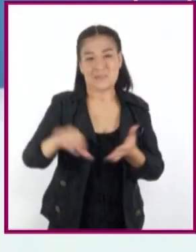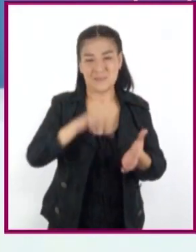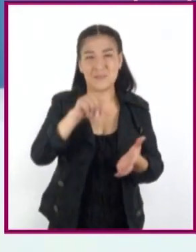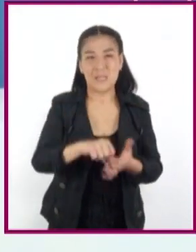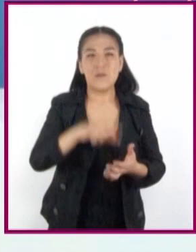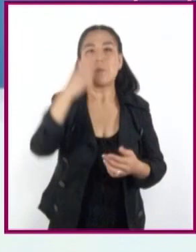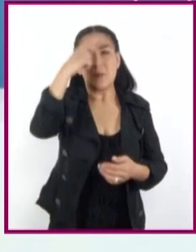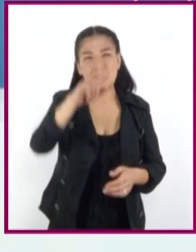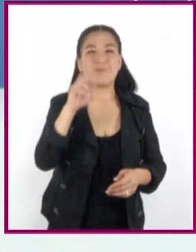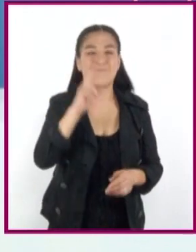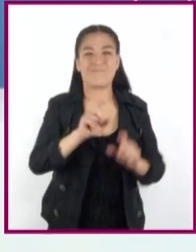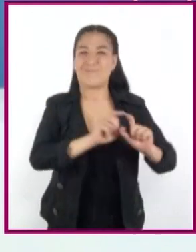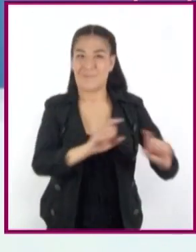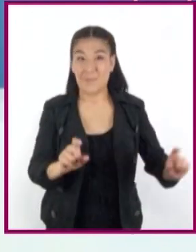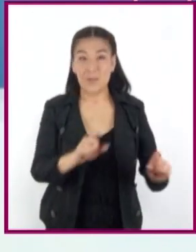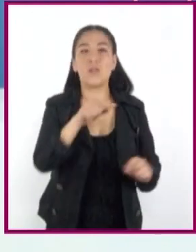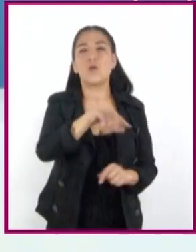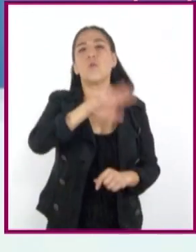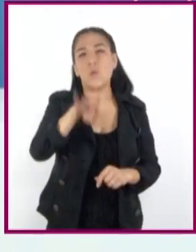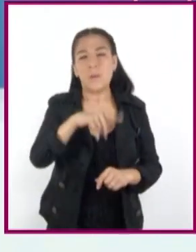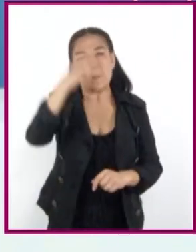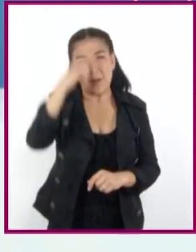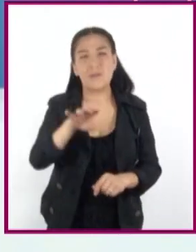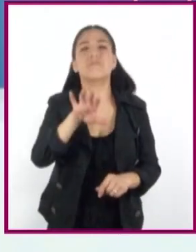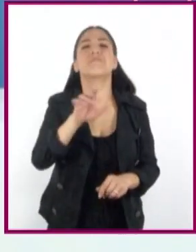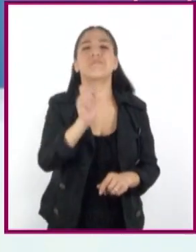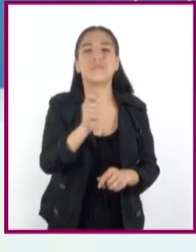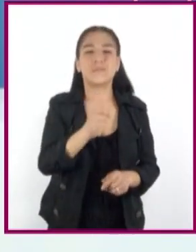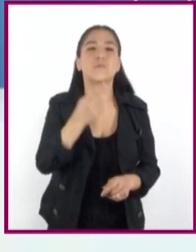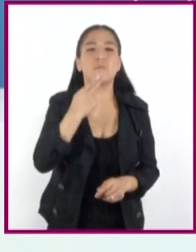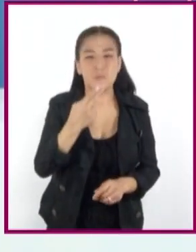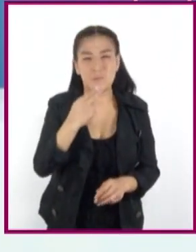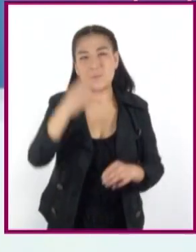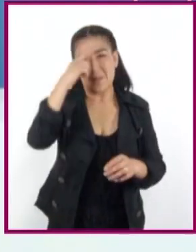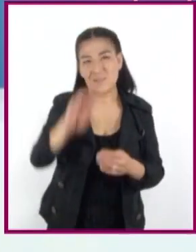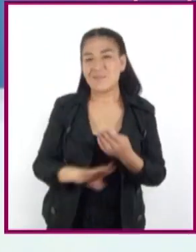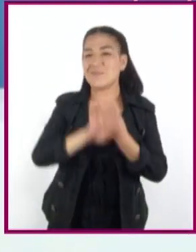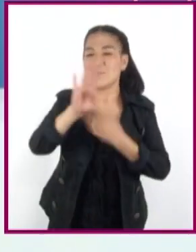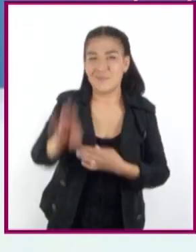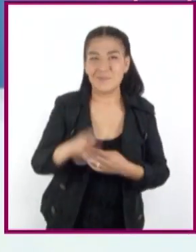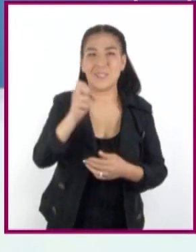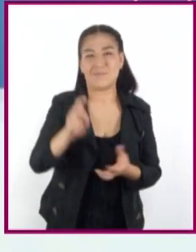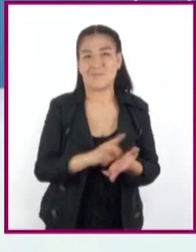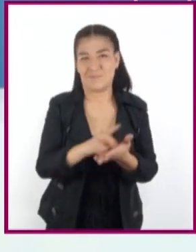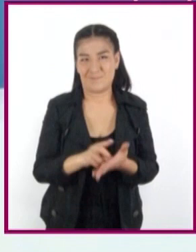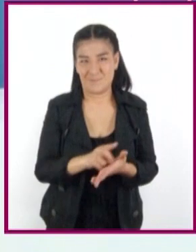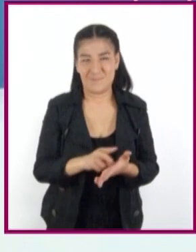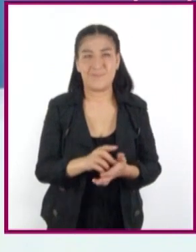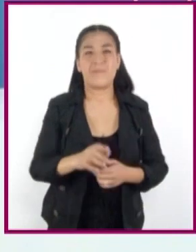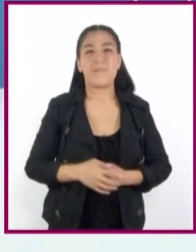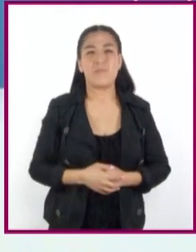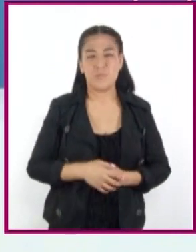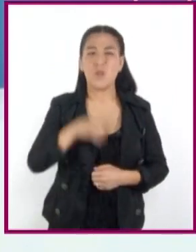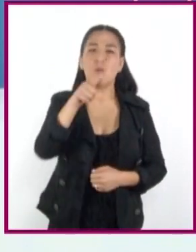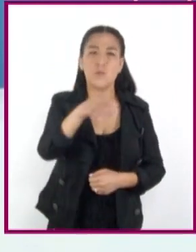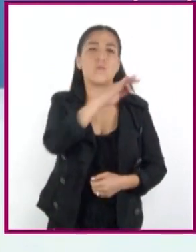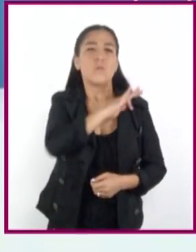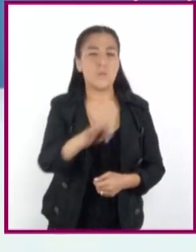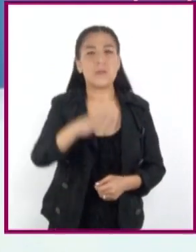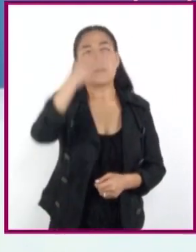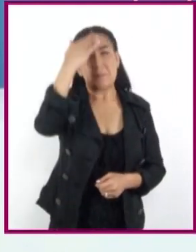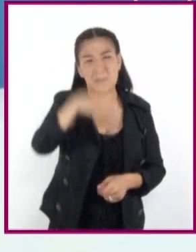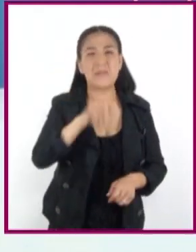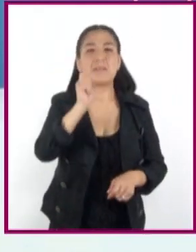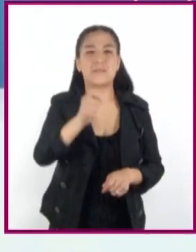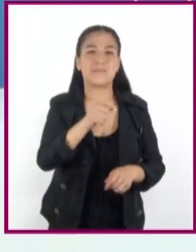a conocer más sobre la prevención y atienden el uso y abuso de sustancias psicoactivas. Pueden saber más